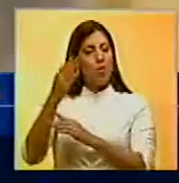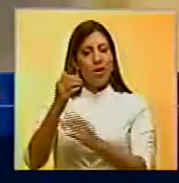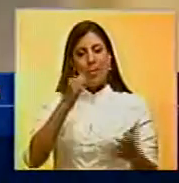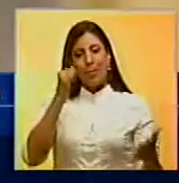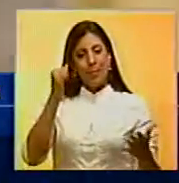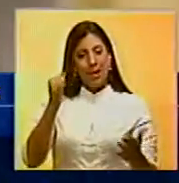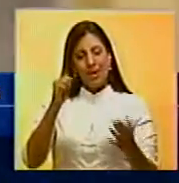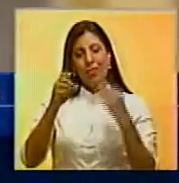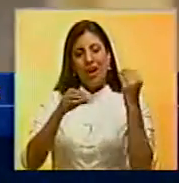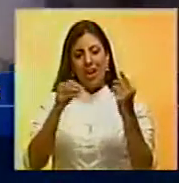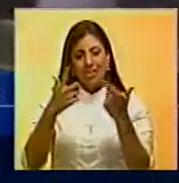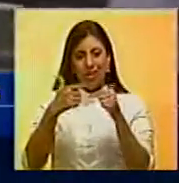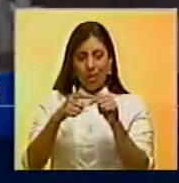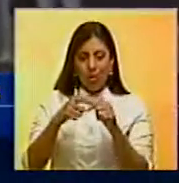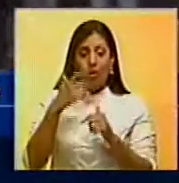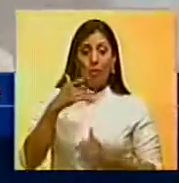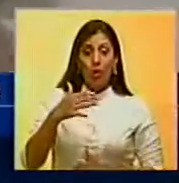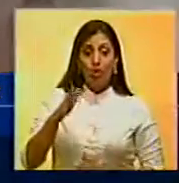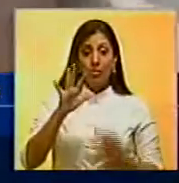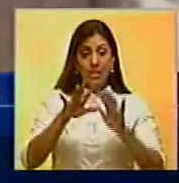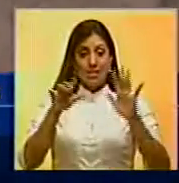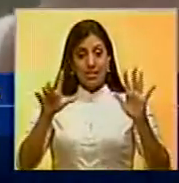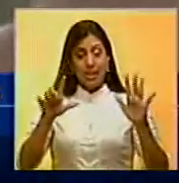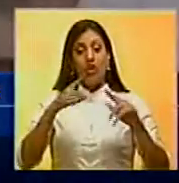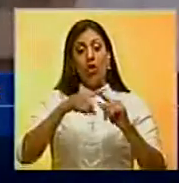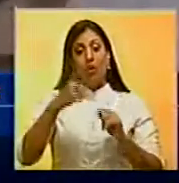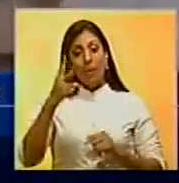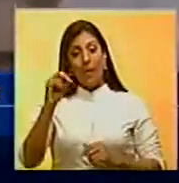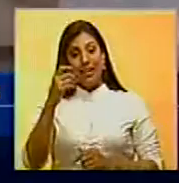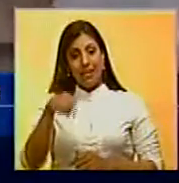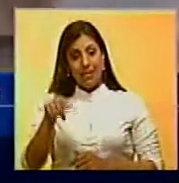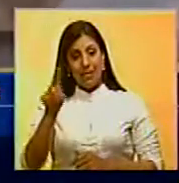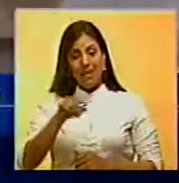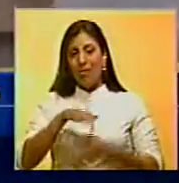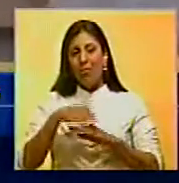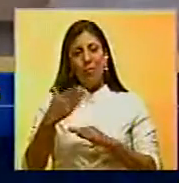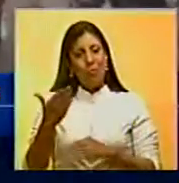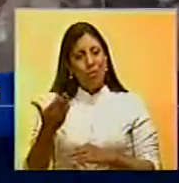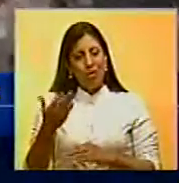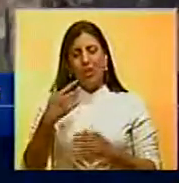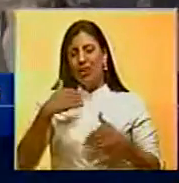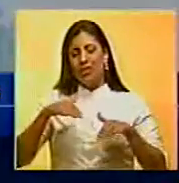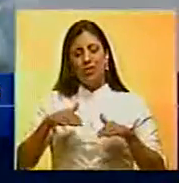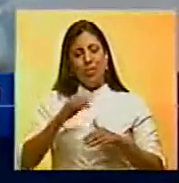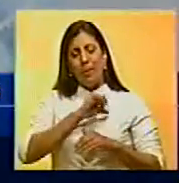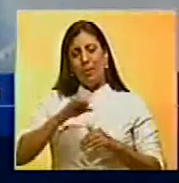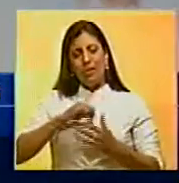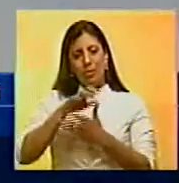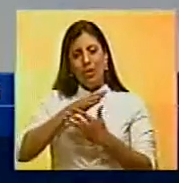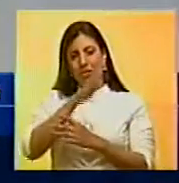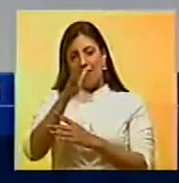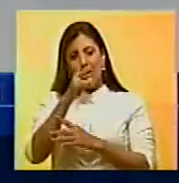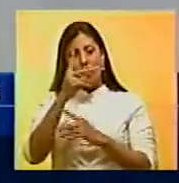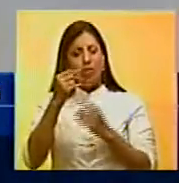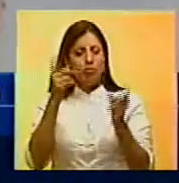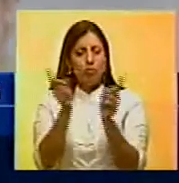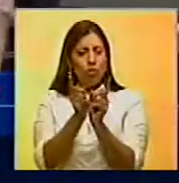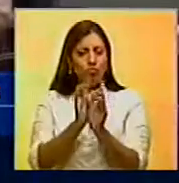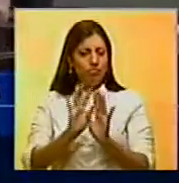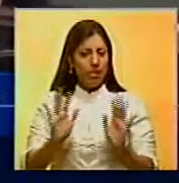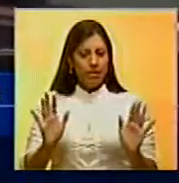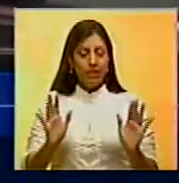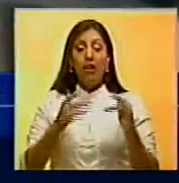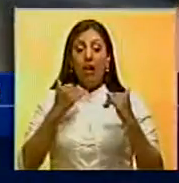premiaciones que se celebrarán el próximo 17 y 20 este mes por motivos que le impiden viajar a Las Vegas y no dio más detalles.